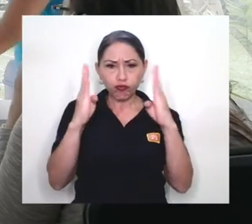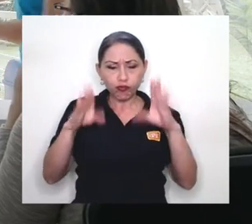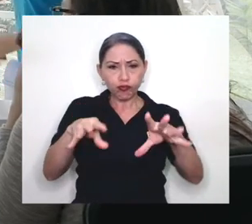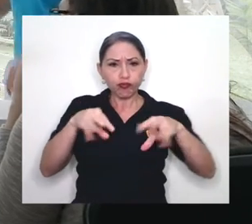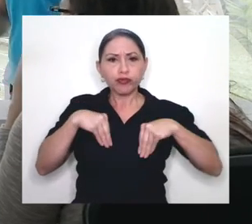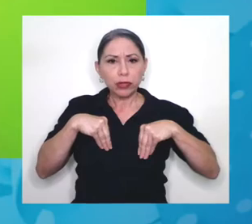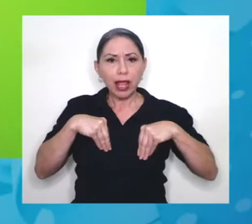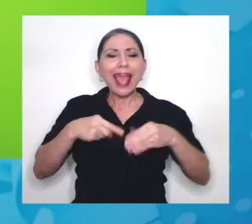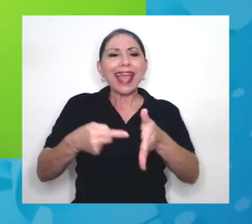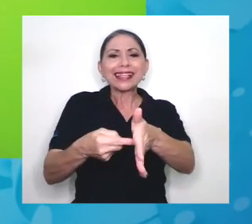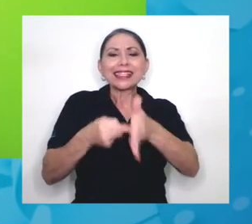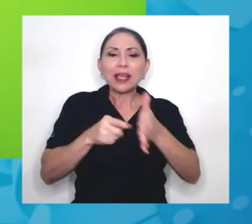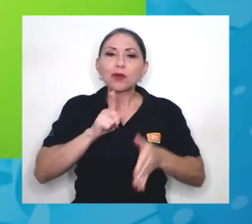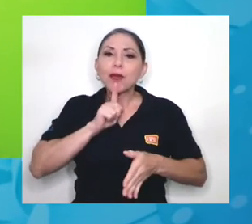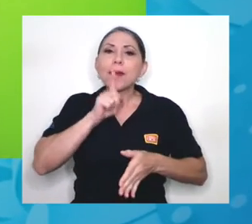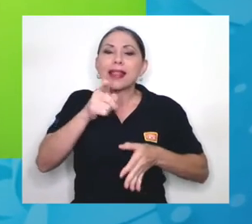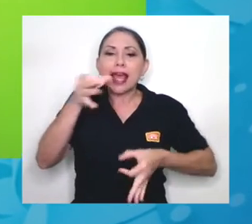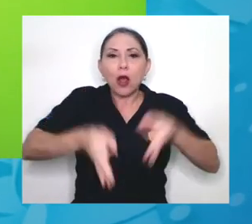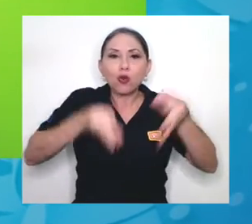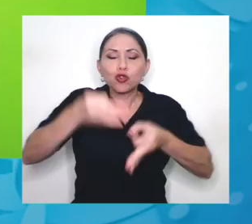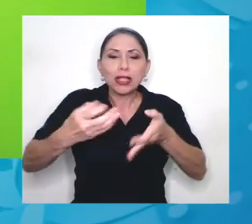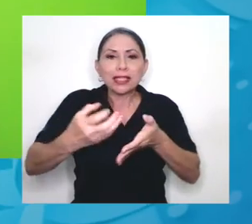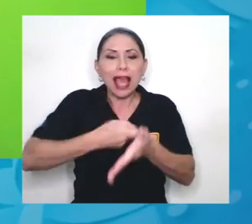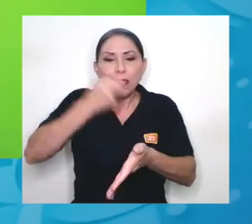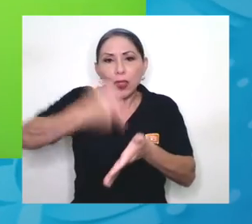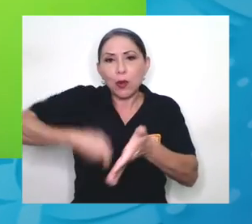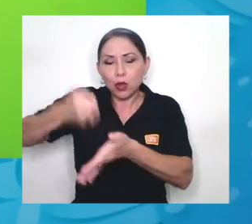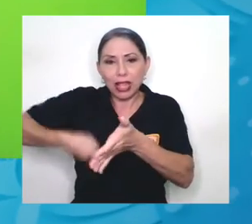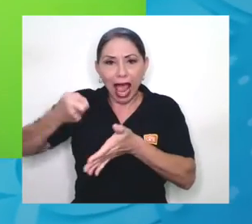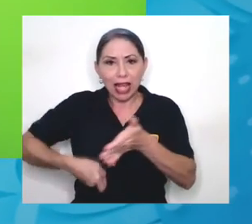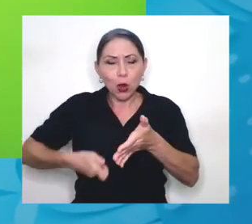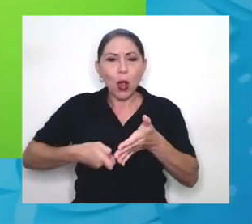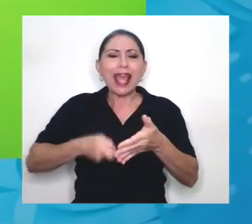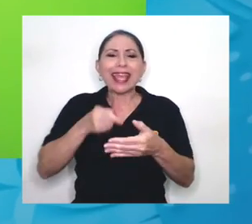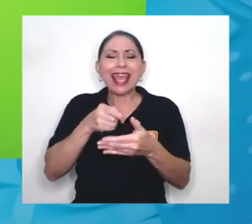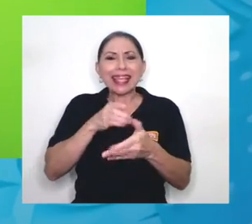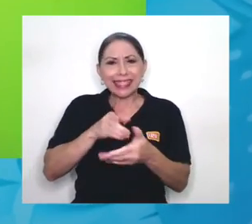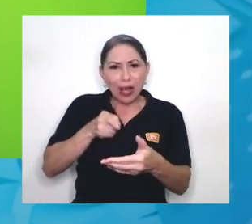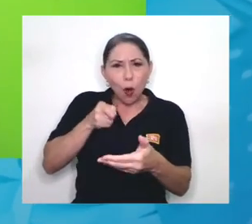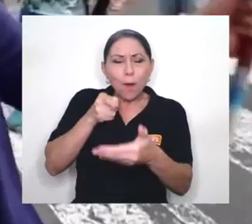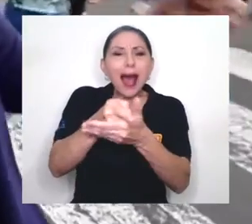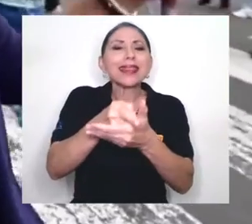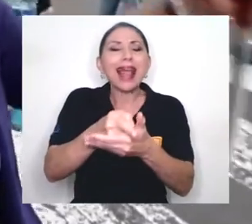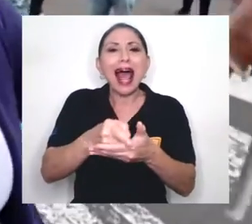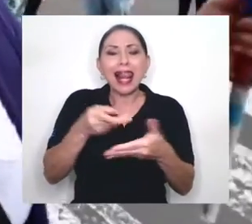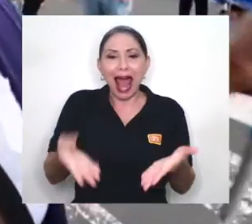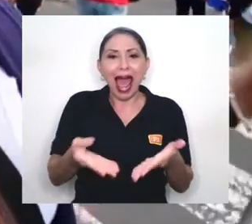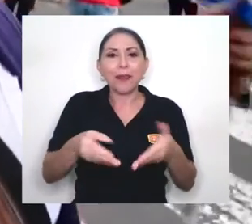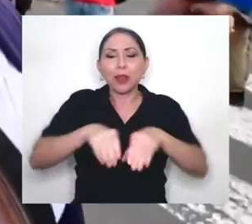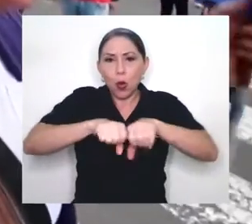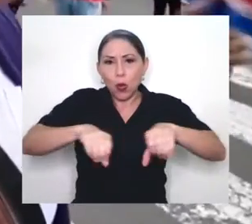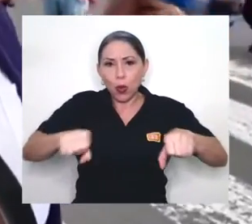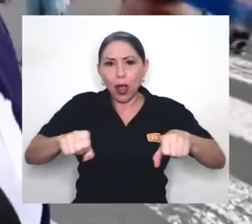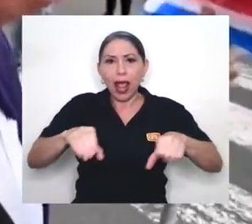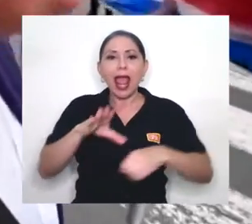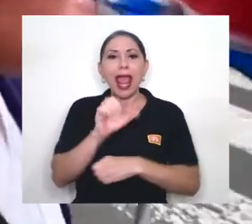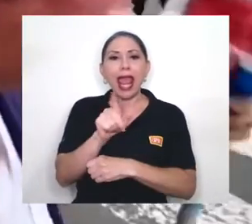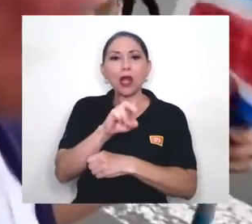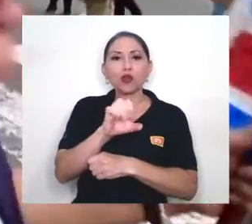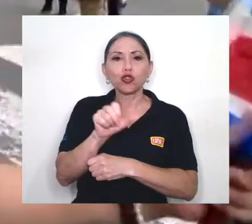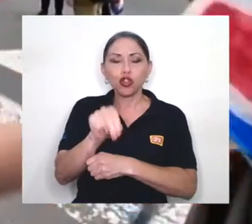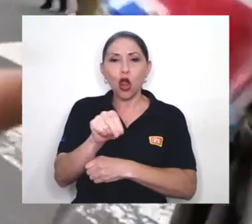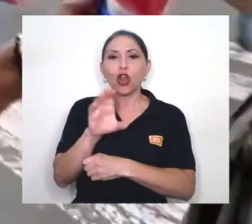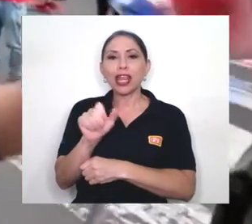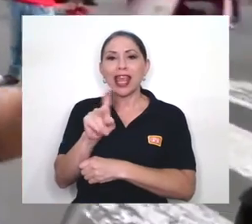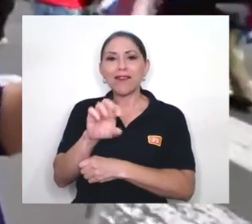Exigimos una verdadera justicia tributaria en la cual se combata la corrupción, la alusión y la evasión fiscal, que cada